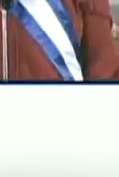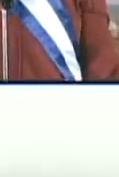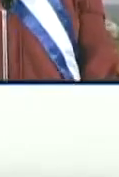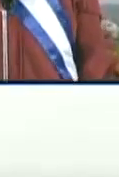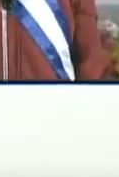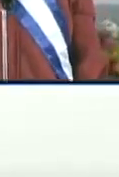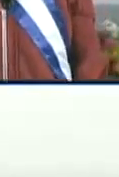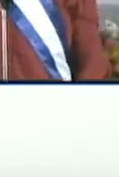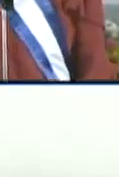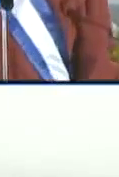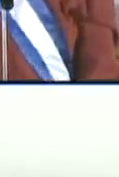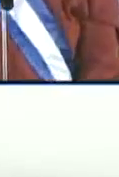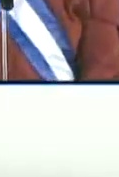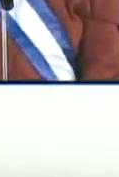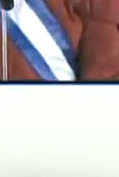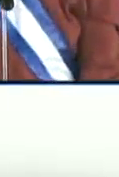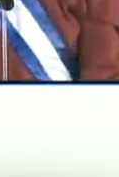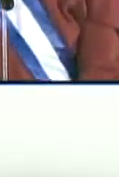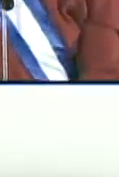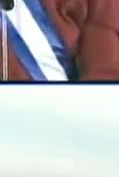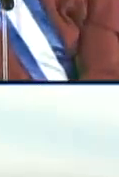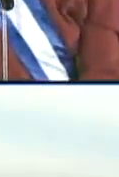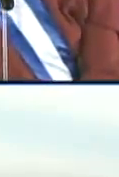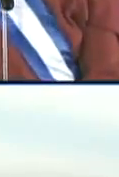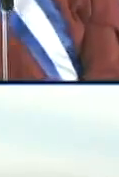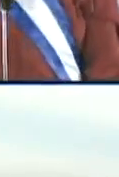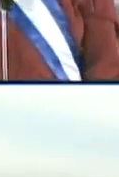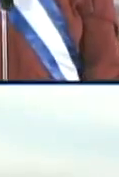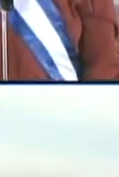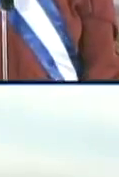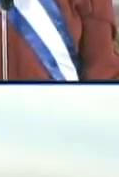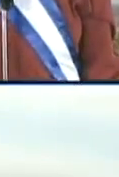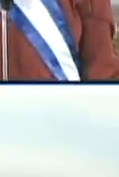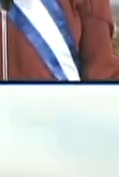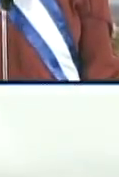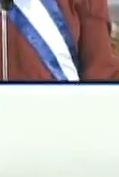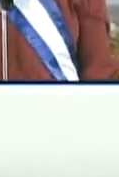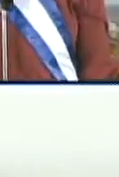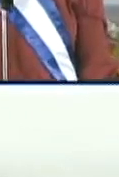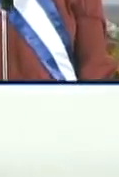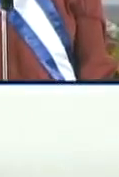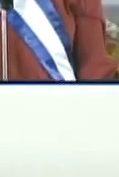comandante presidente reelecto Daniel Ortega Saavedra,